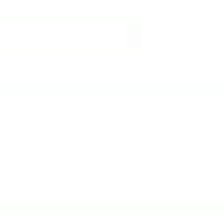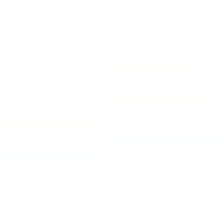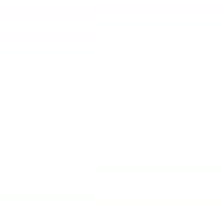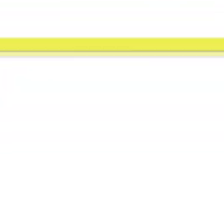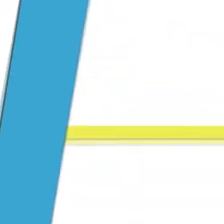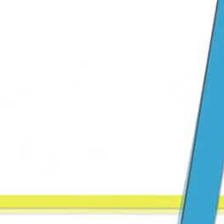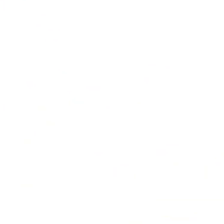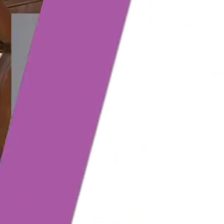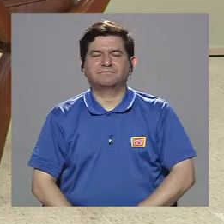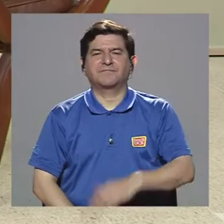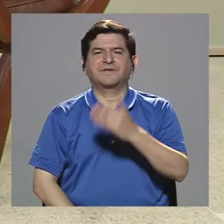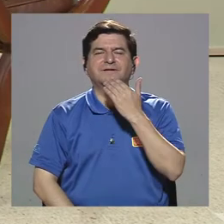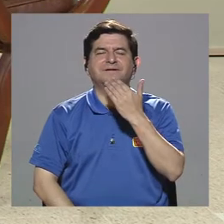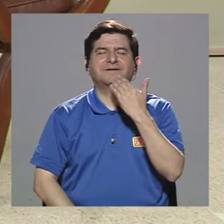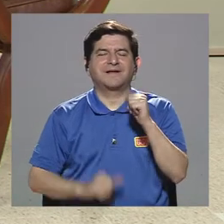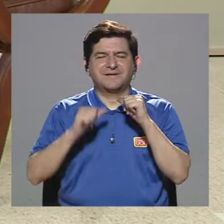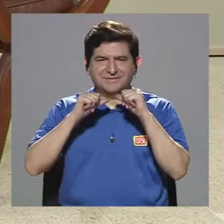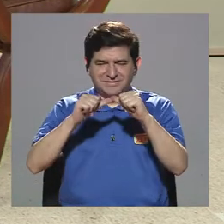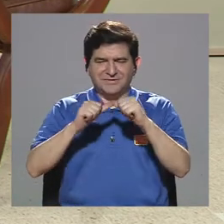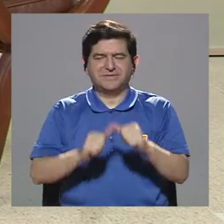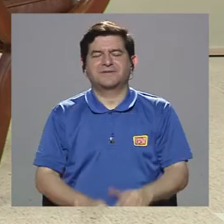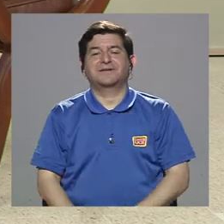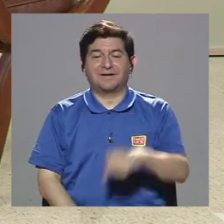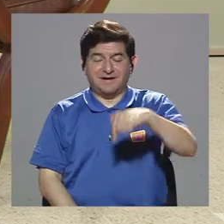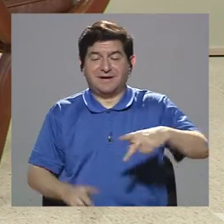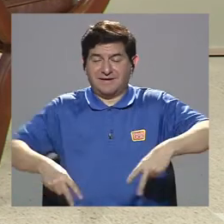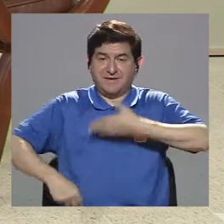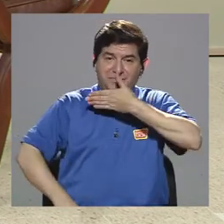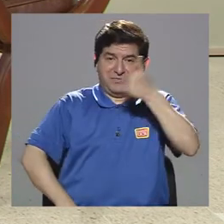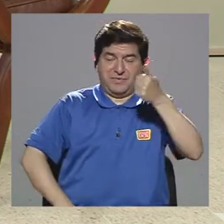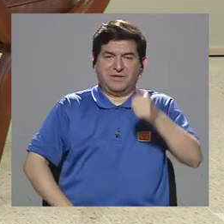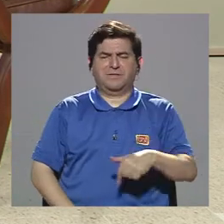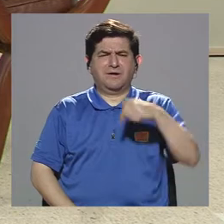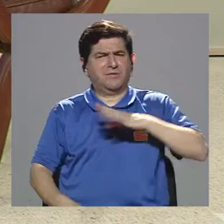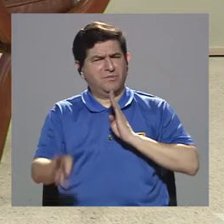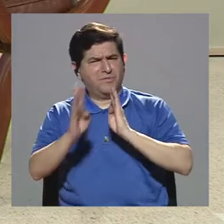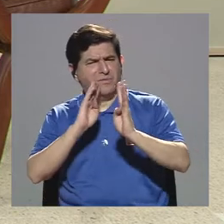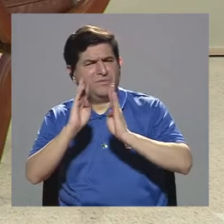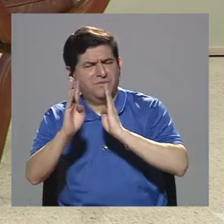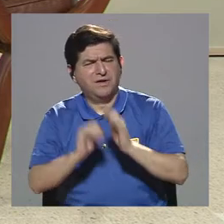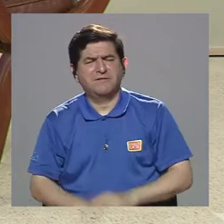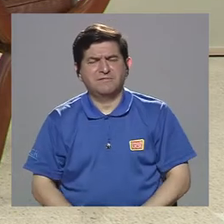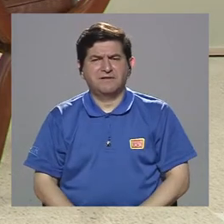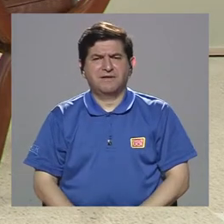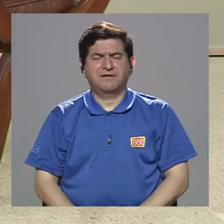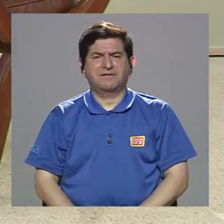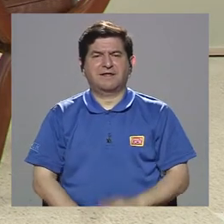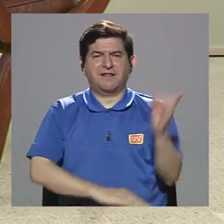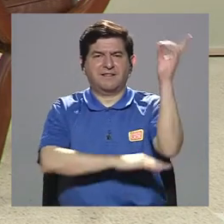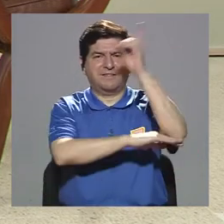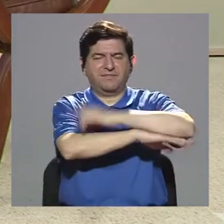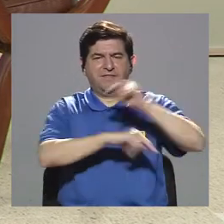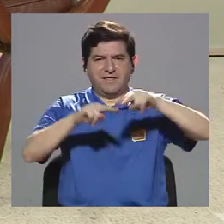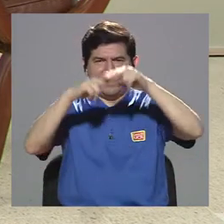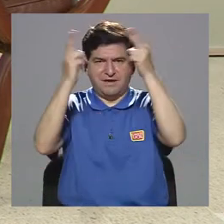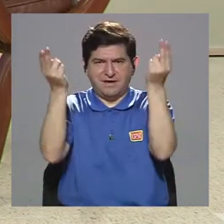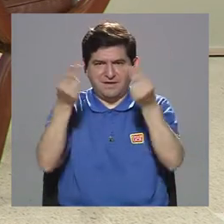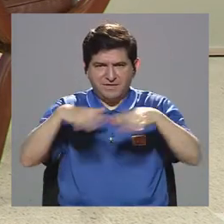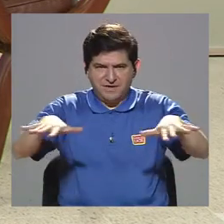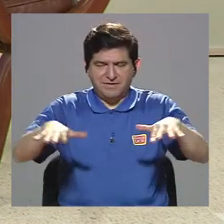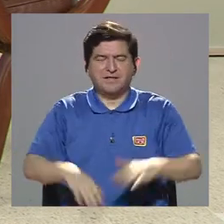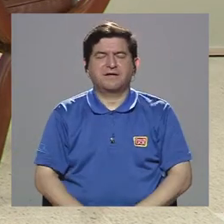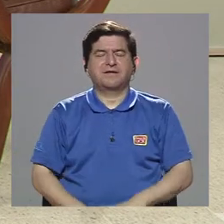Gracias por continuar en Compañía de Vivir Mejor, estamos conversando acerca del día de la internet segura y crianza